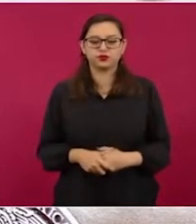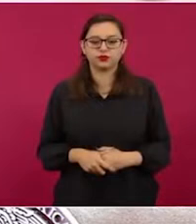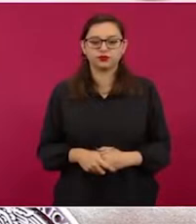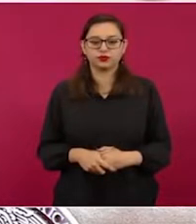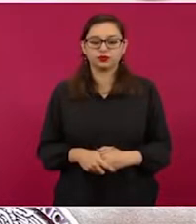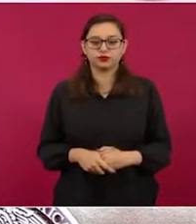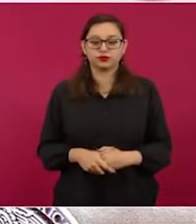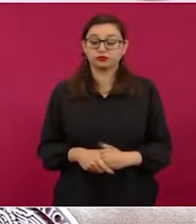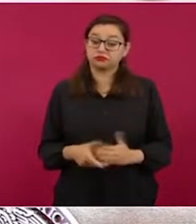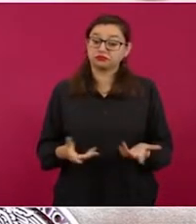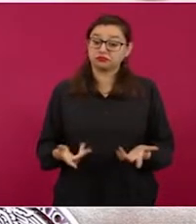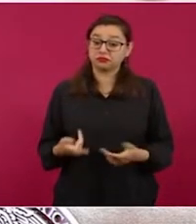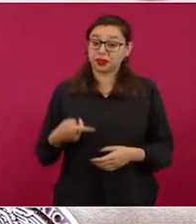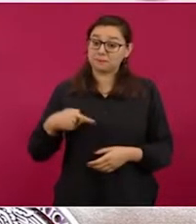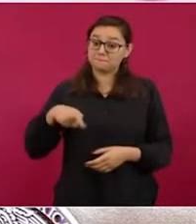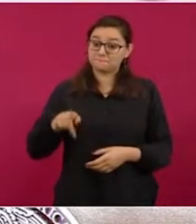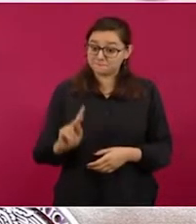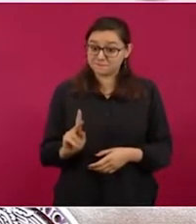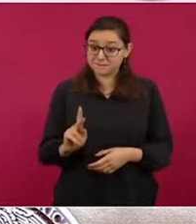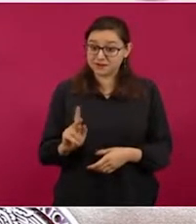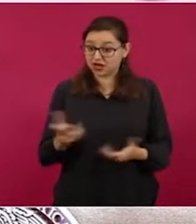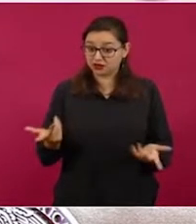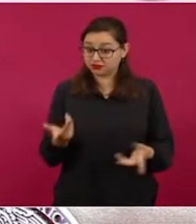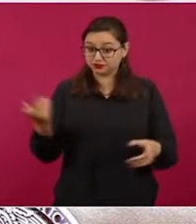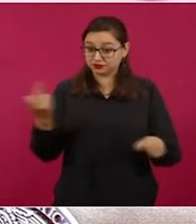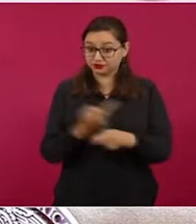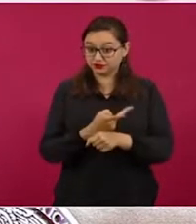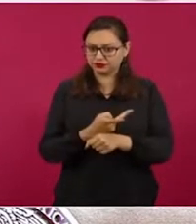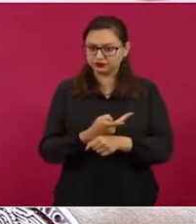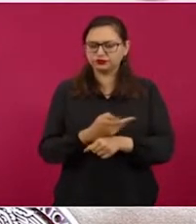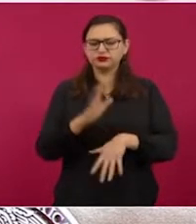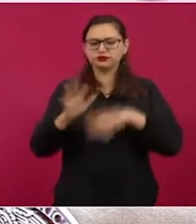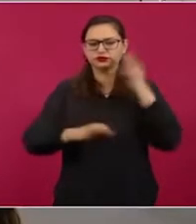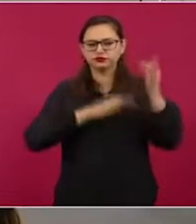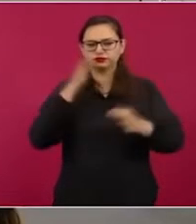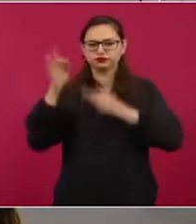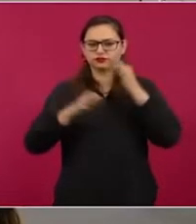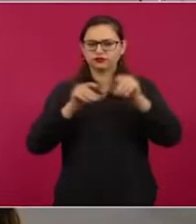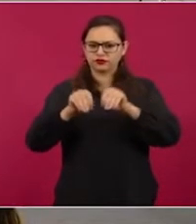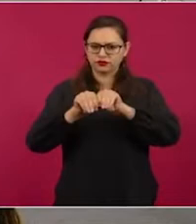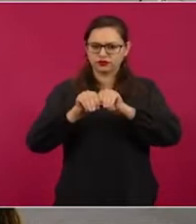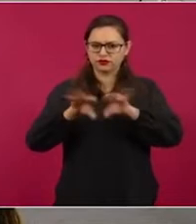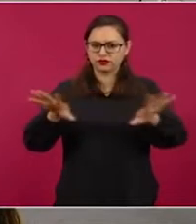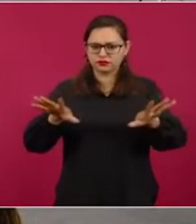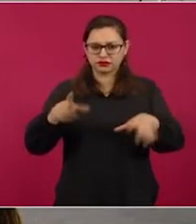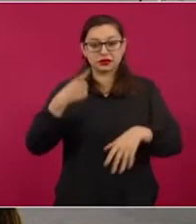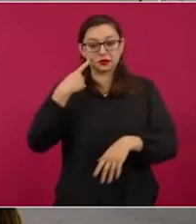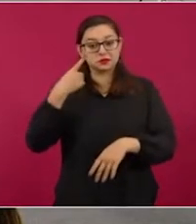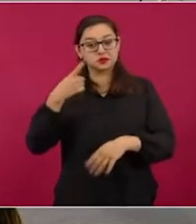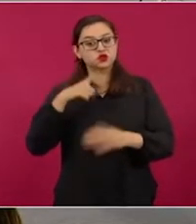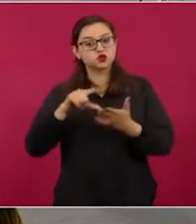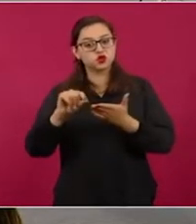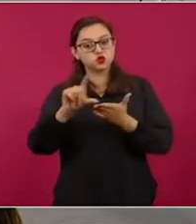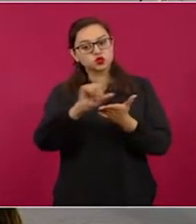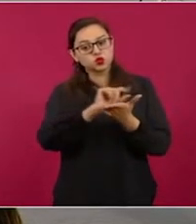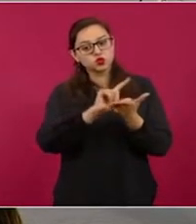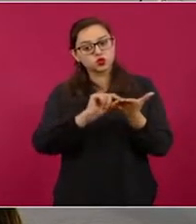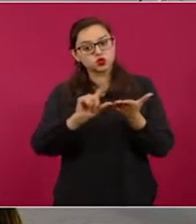el desmentido salió en algunos medios y queremos leerles un tuit que nos pareció,